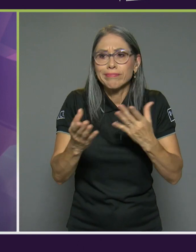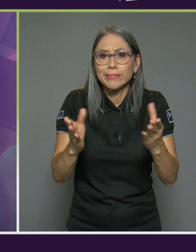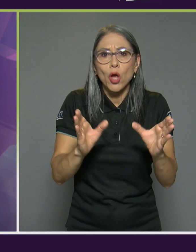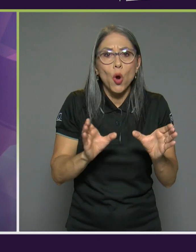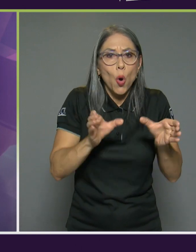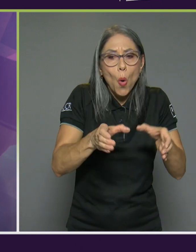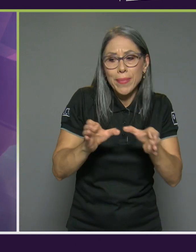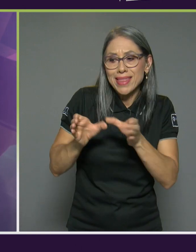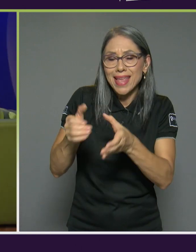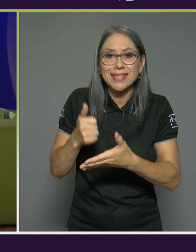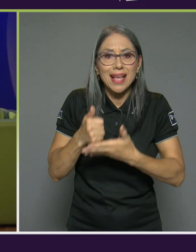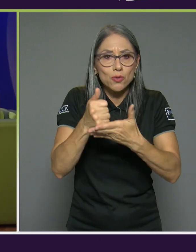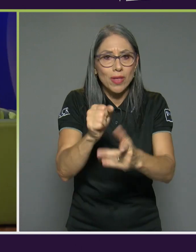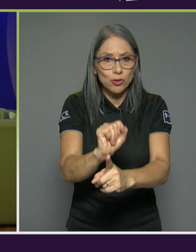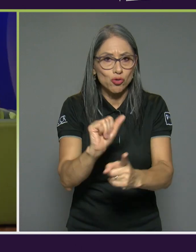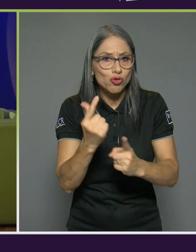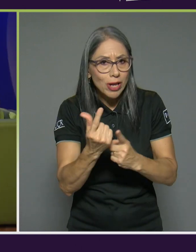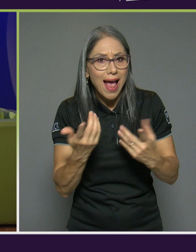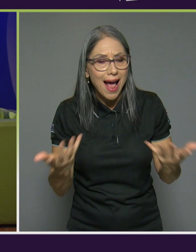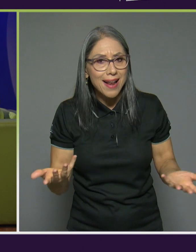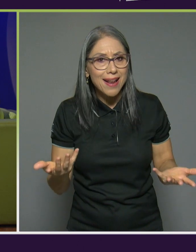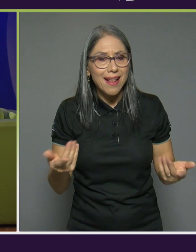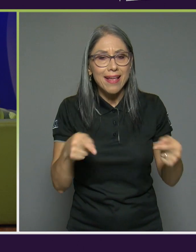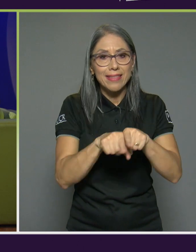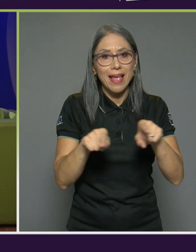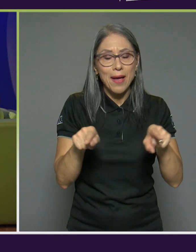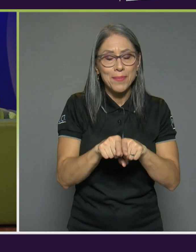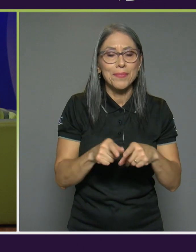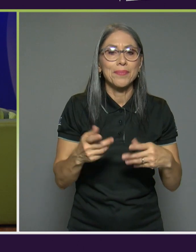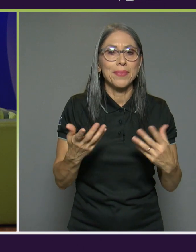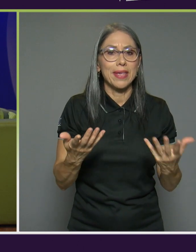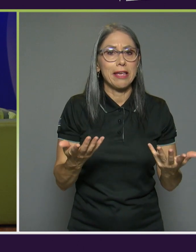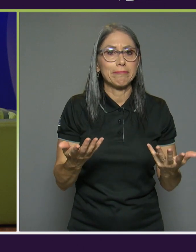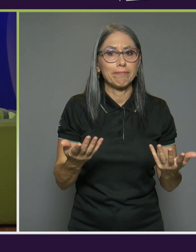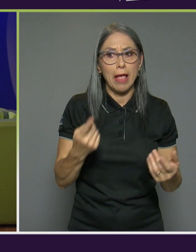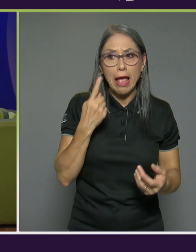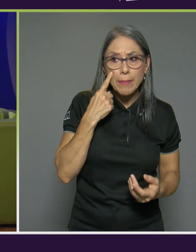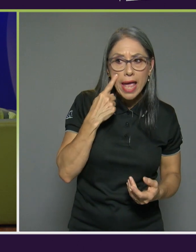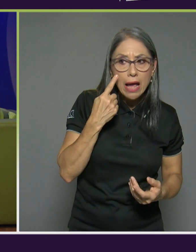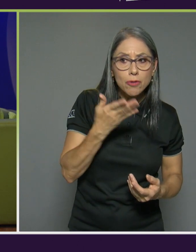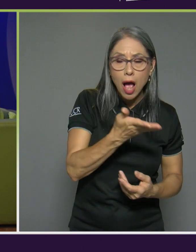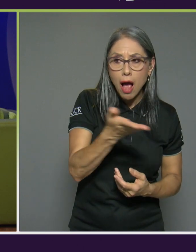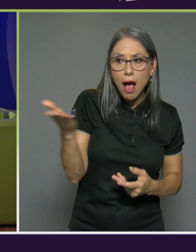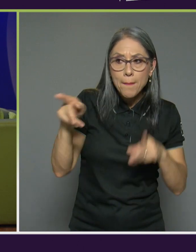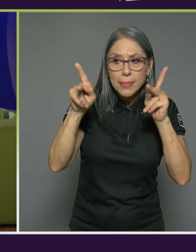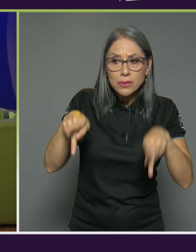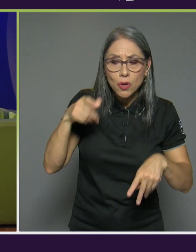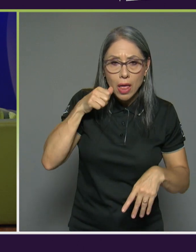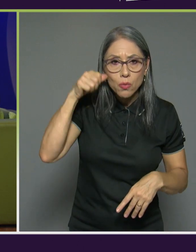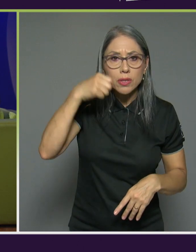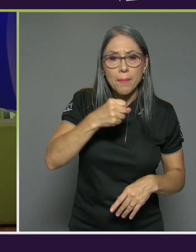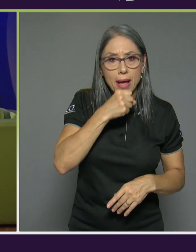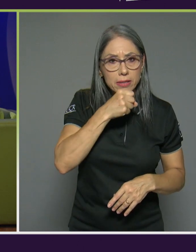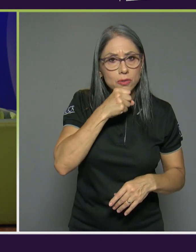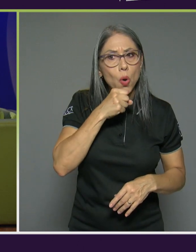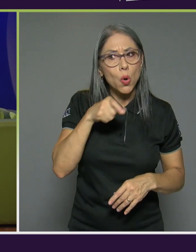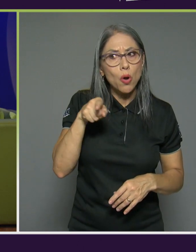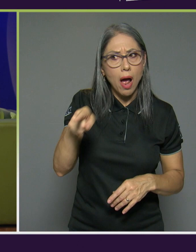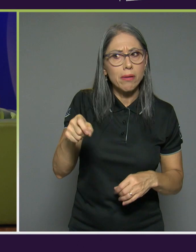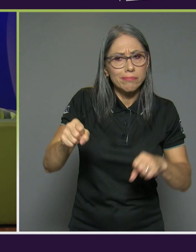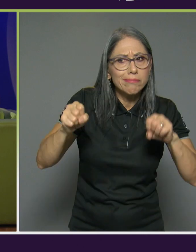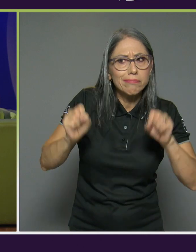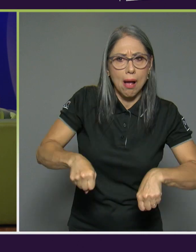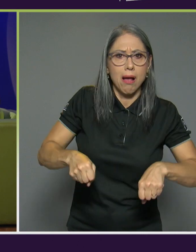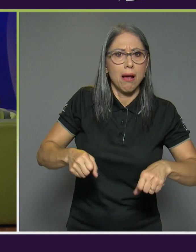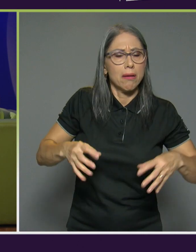de ayuda social que hay en la comunidad que también vean en la población adulta mayor una población con potencial